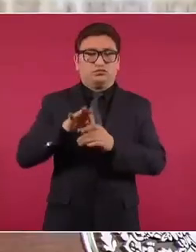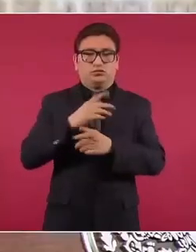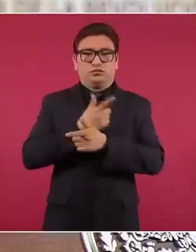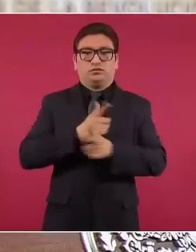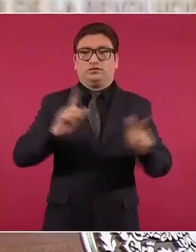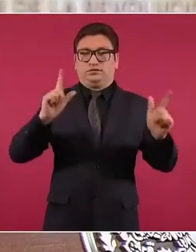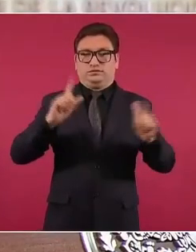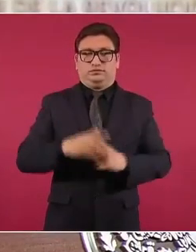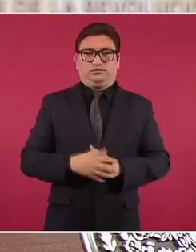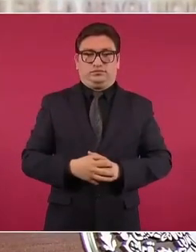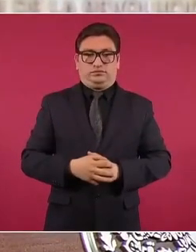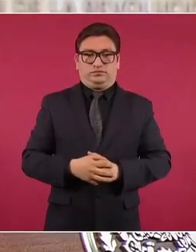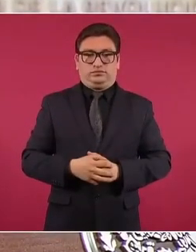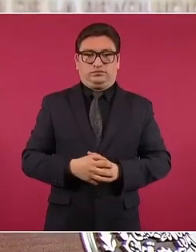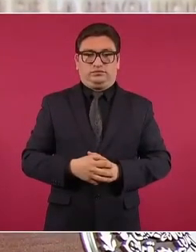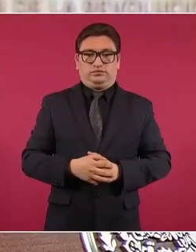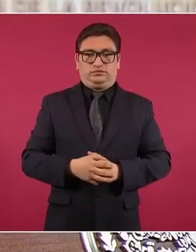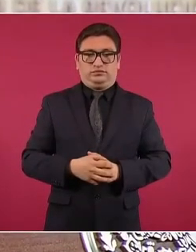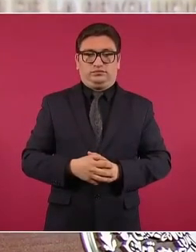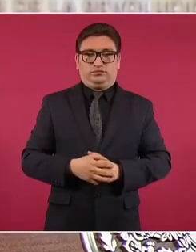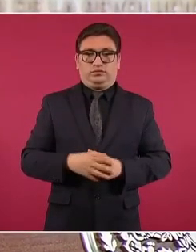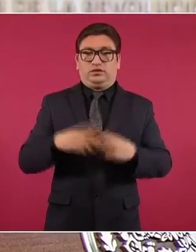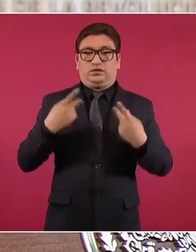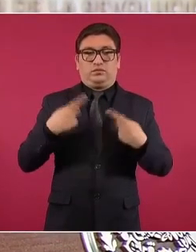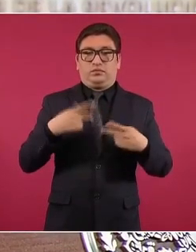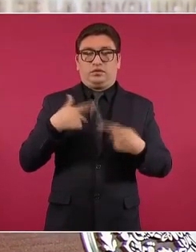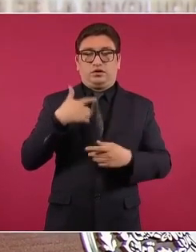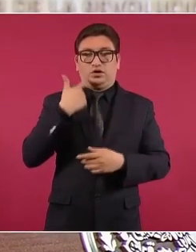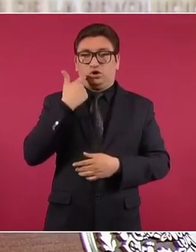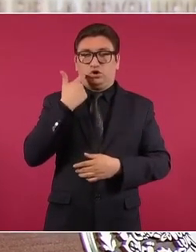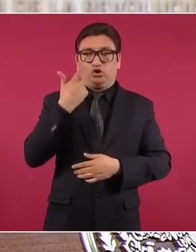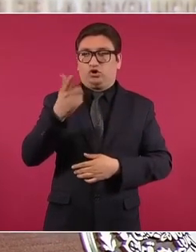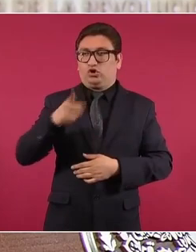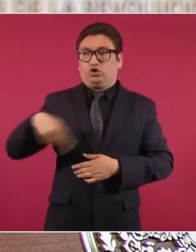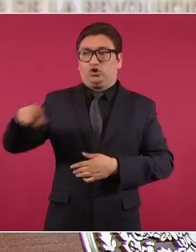oligarquía.